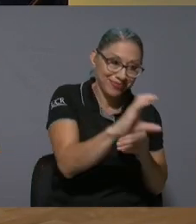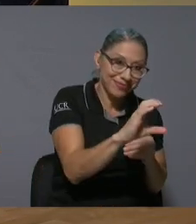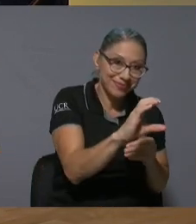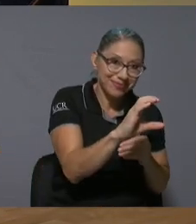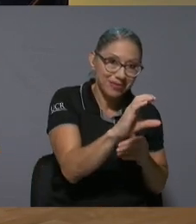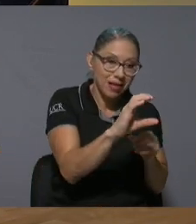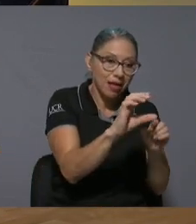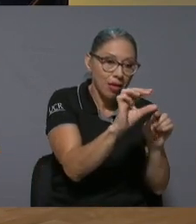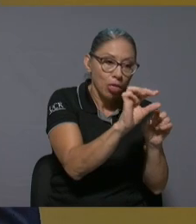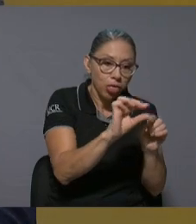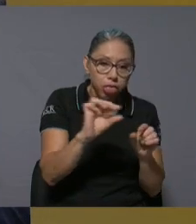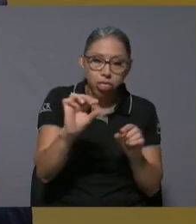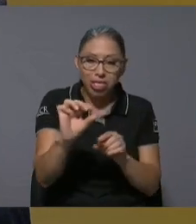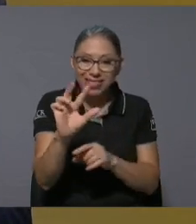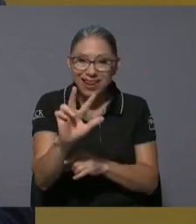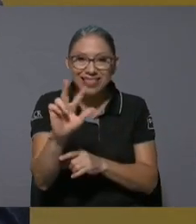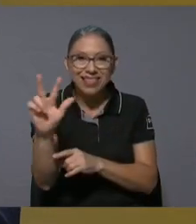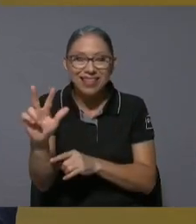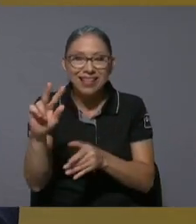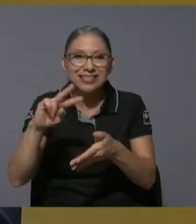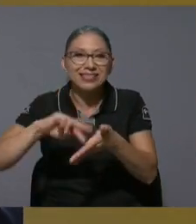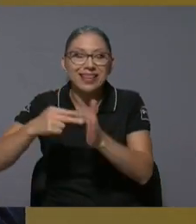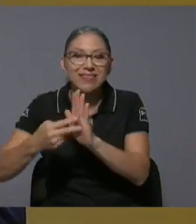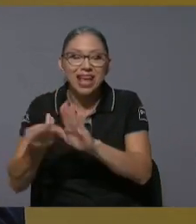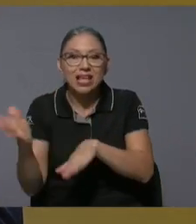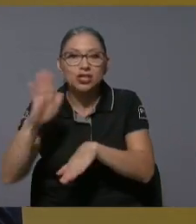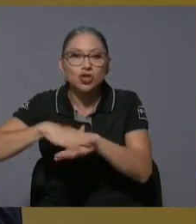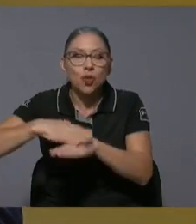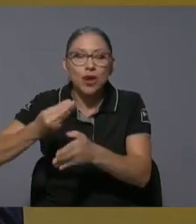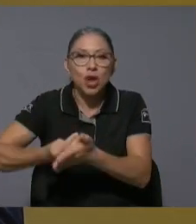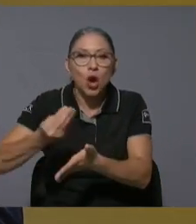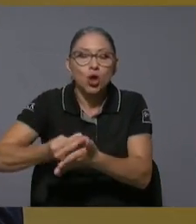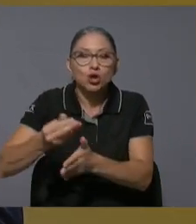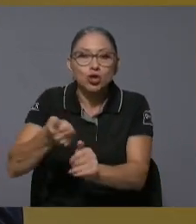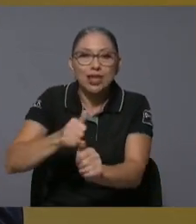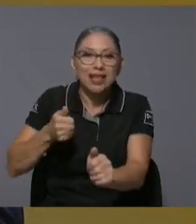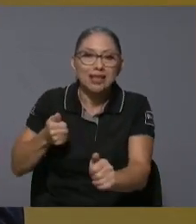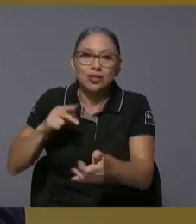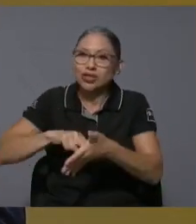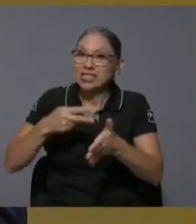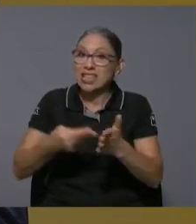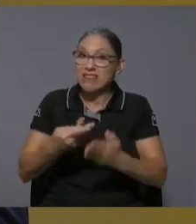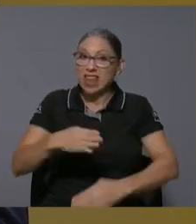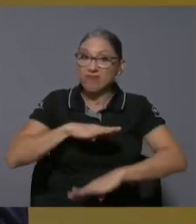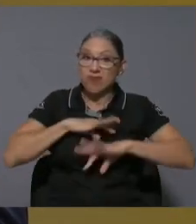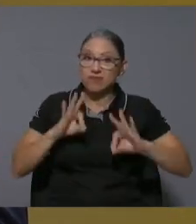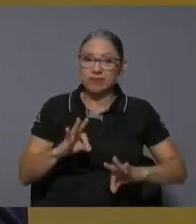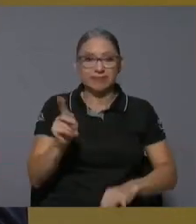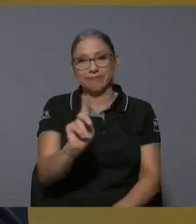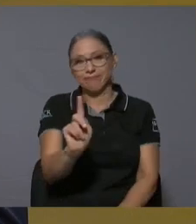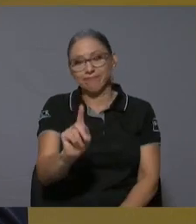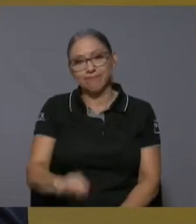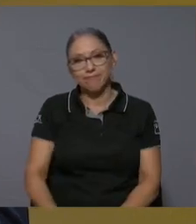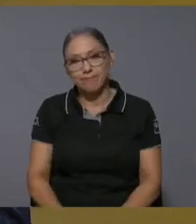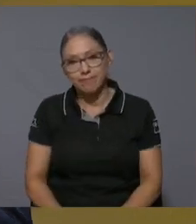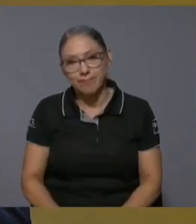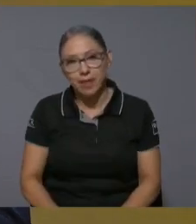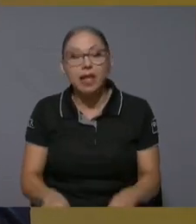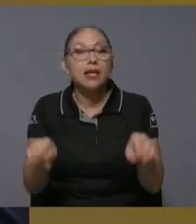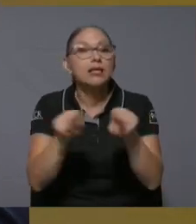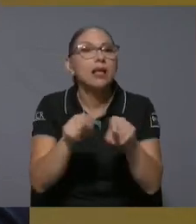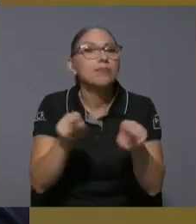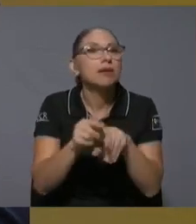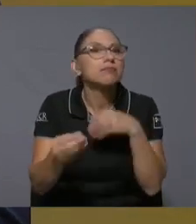sobrecostos atrasos eso quiere decir que hay ineficiencias y ni qué decir de la otra parte que es el